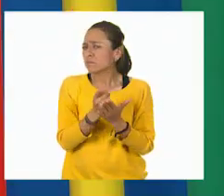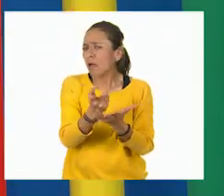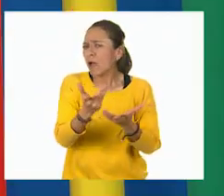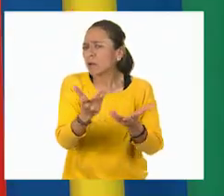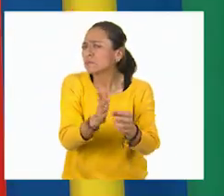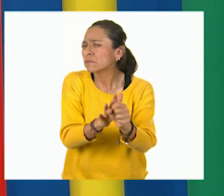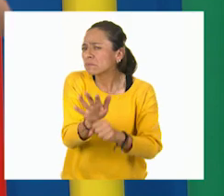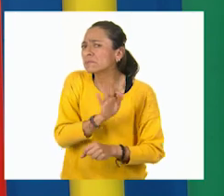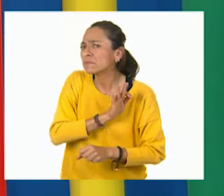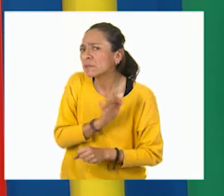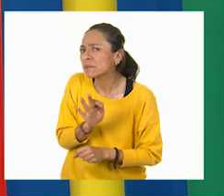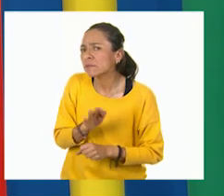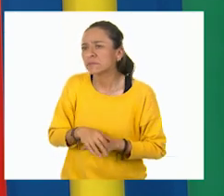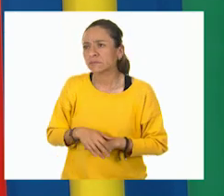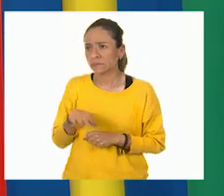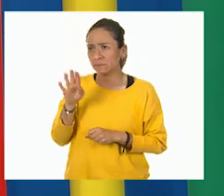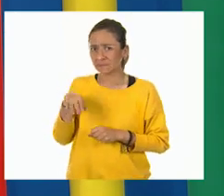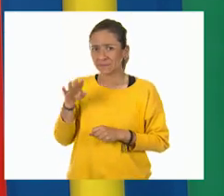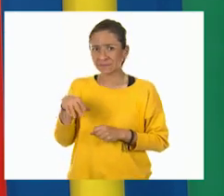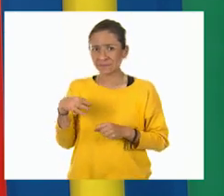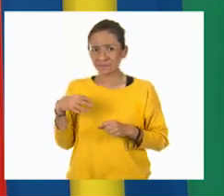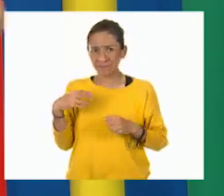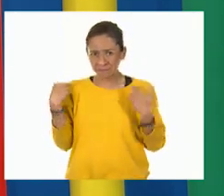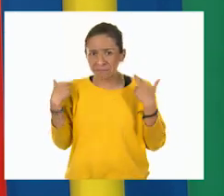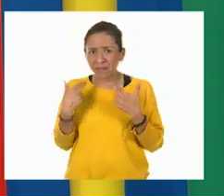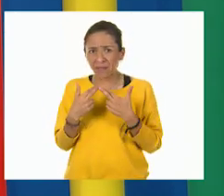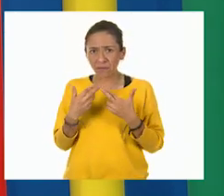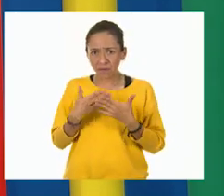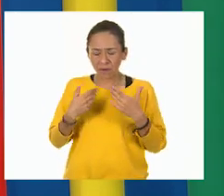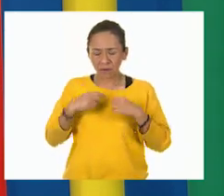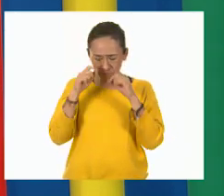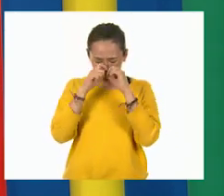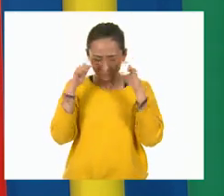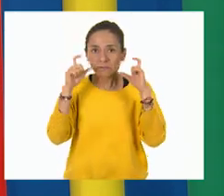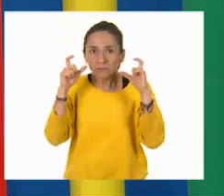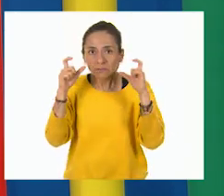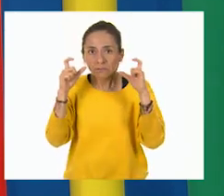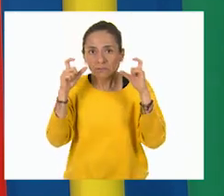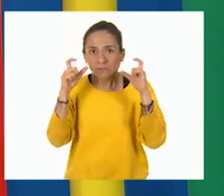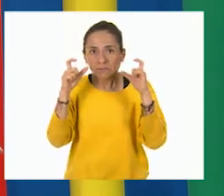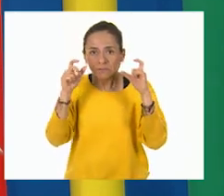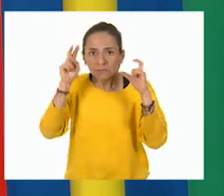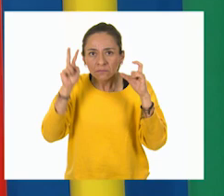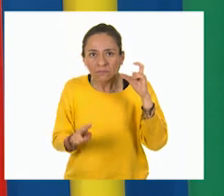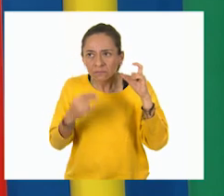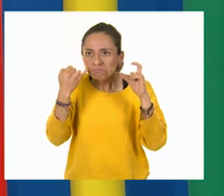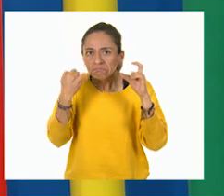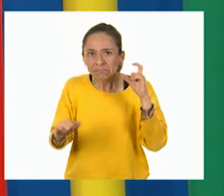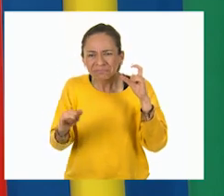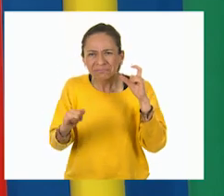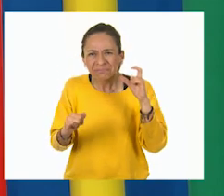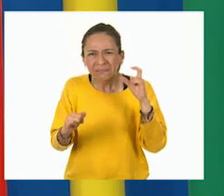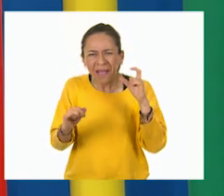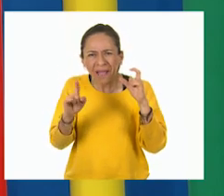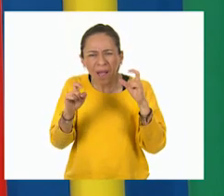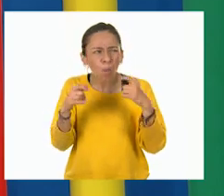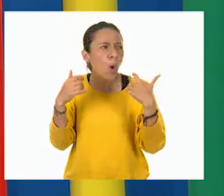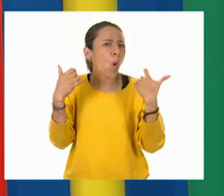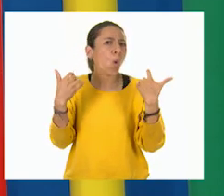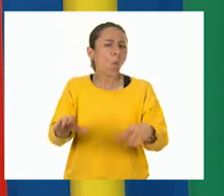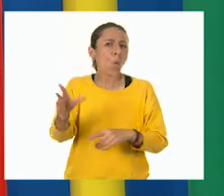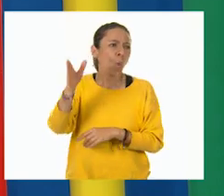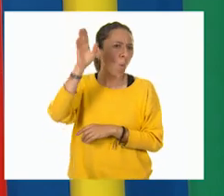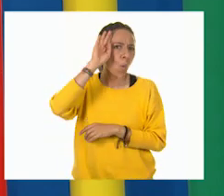Maestro, ahora sí me dejaron así, mire, con el ojo cuadrado. ¡No lo puedo creer! Es muchísima agua la que se ocupa. Y